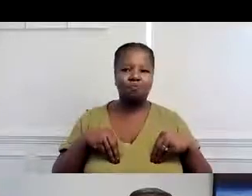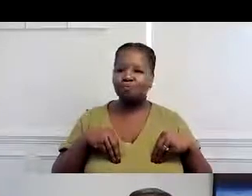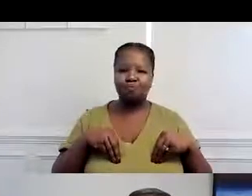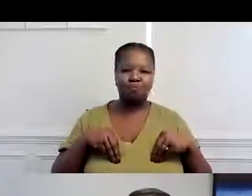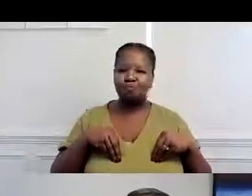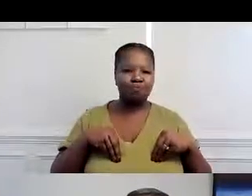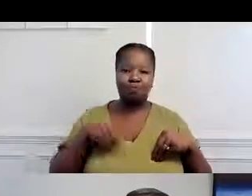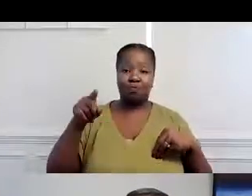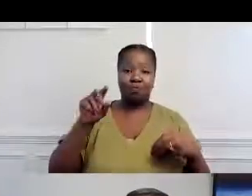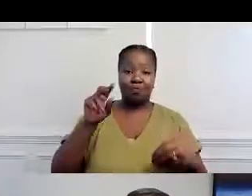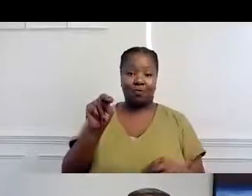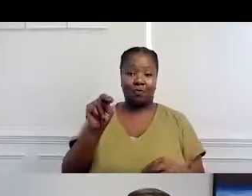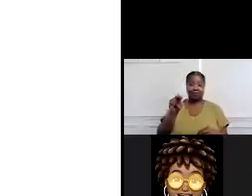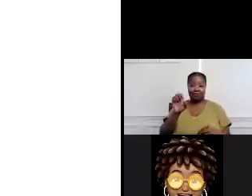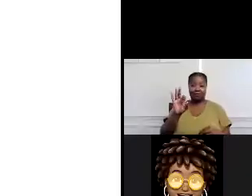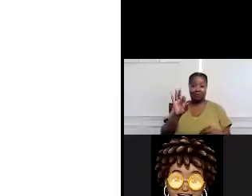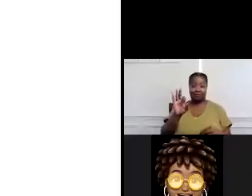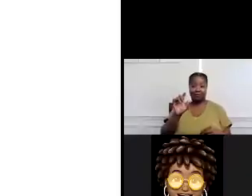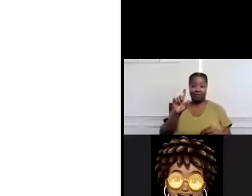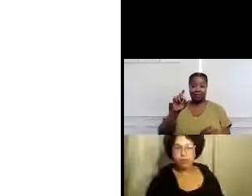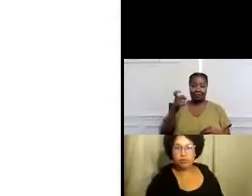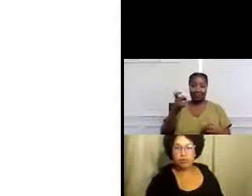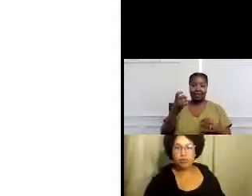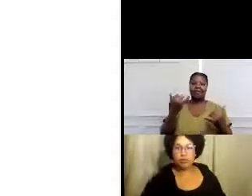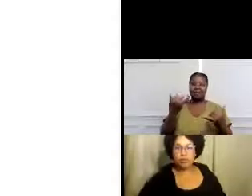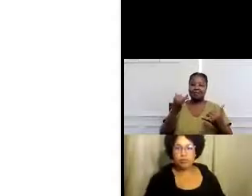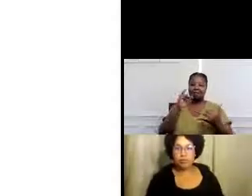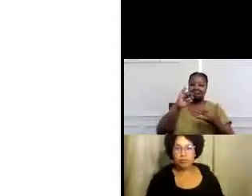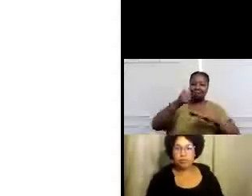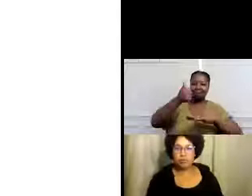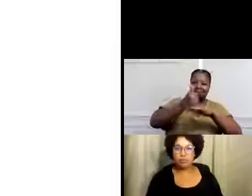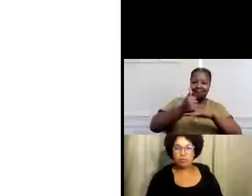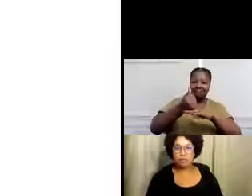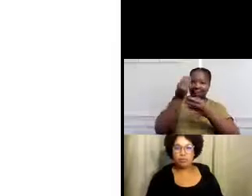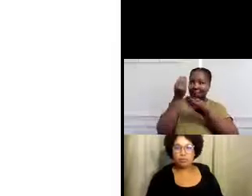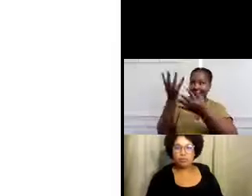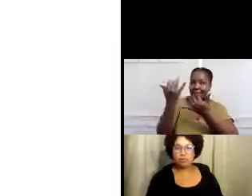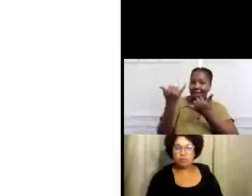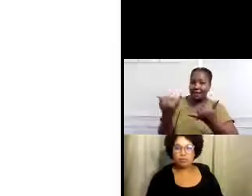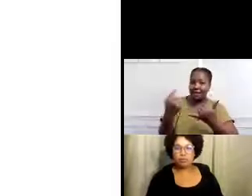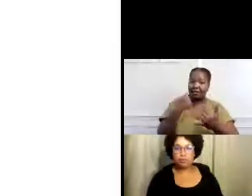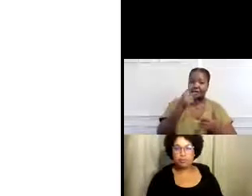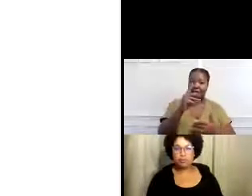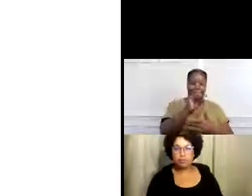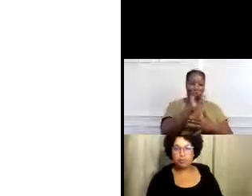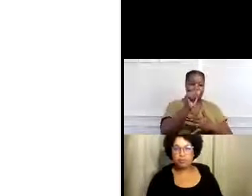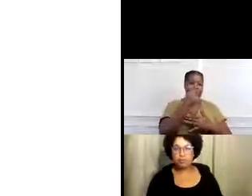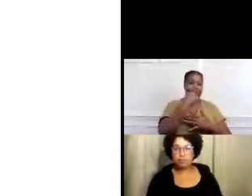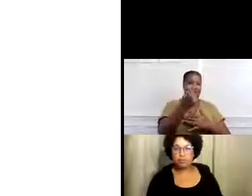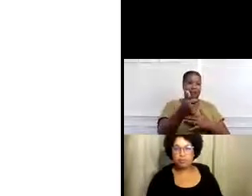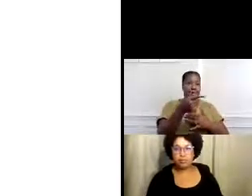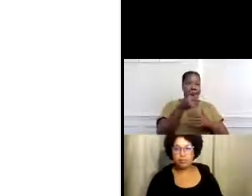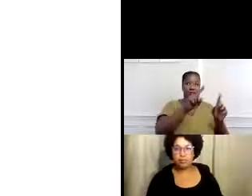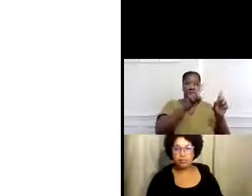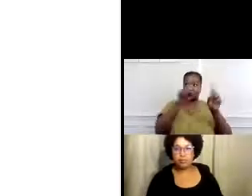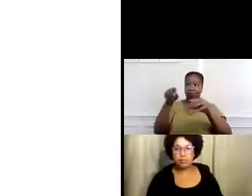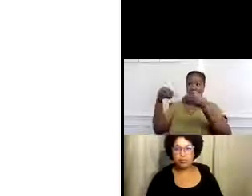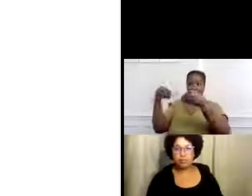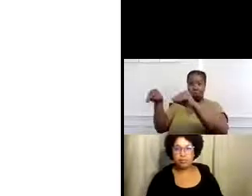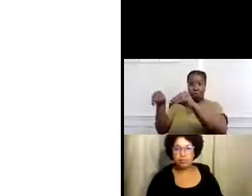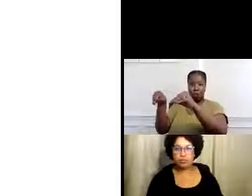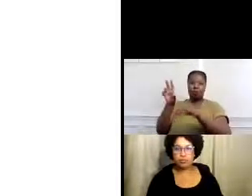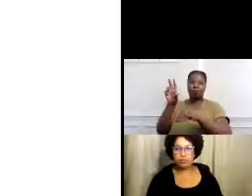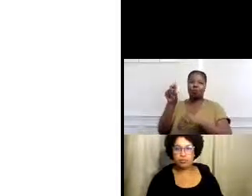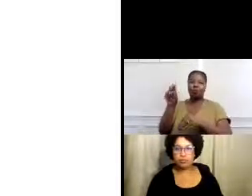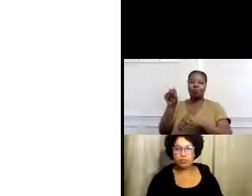cambios. Una compañía que se llamaba Netflix vino y dijo, tenemos esta idea, ¿verdad? Que uno no tiene que ir